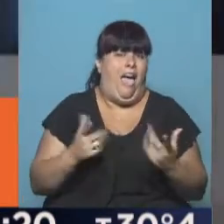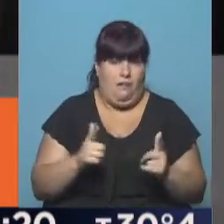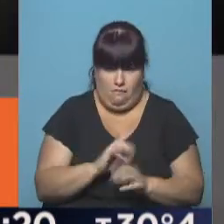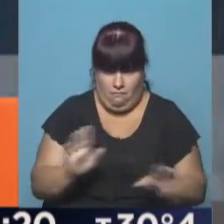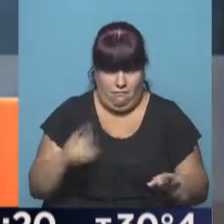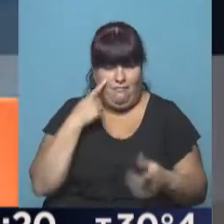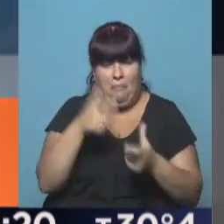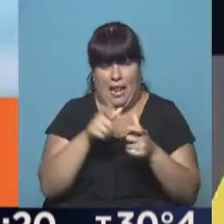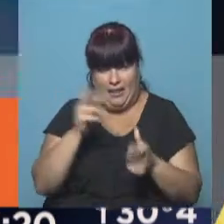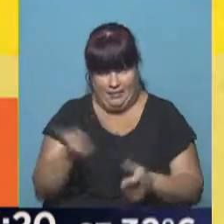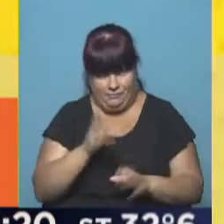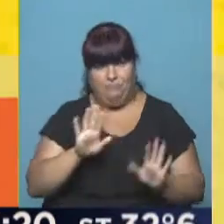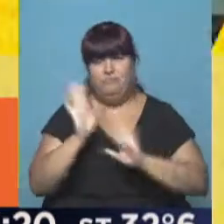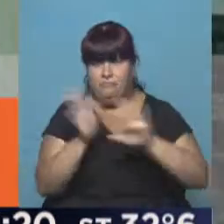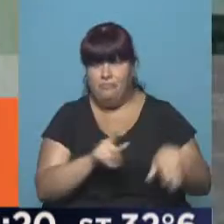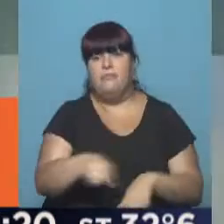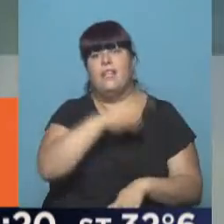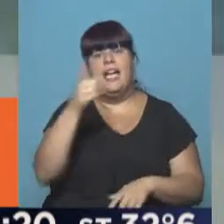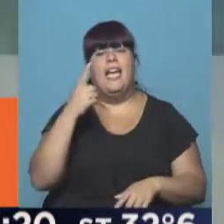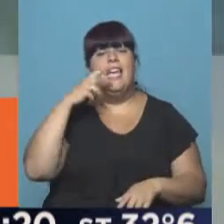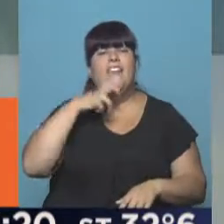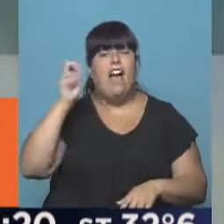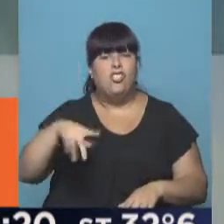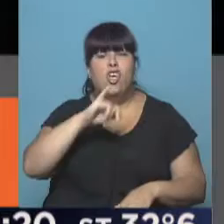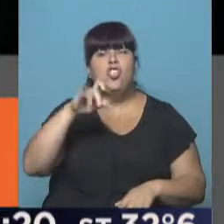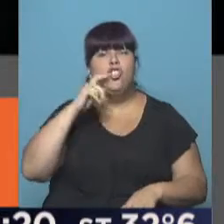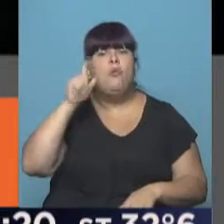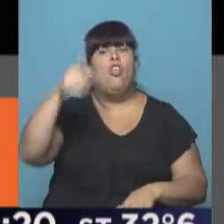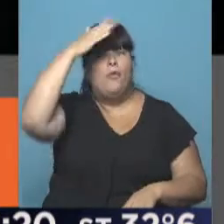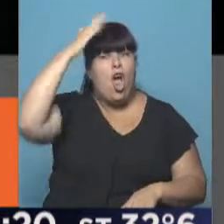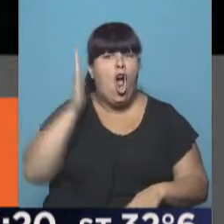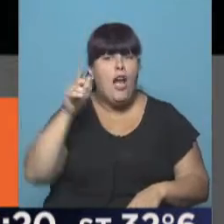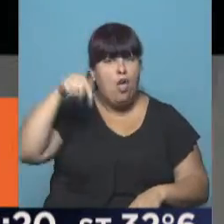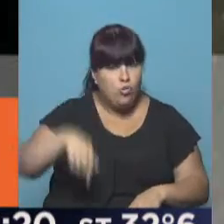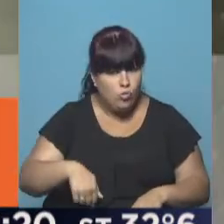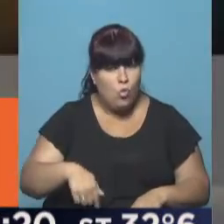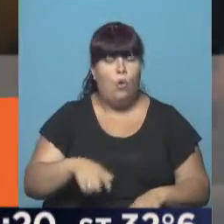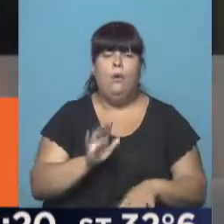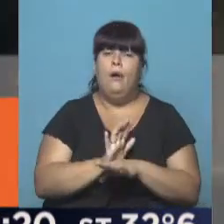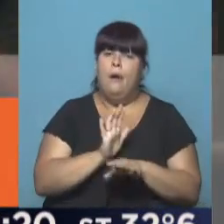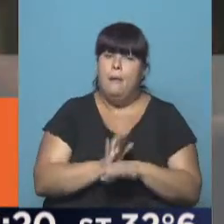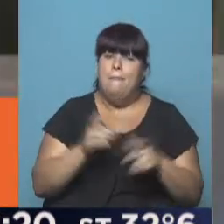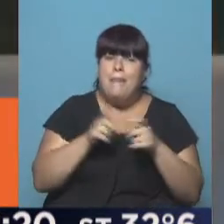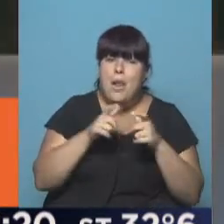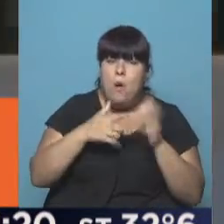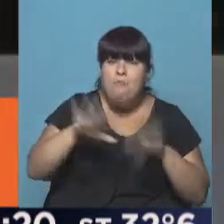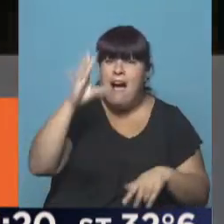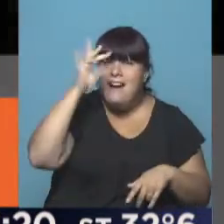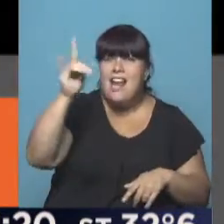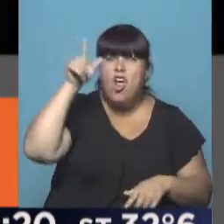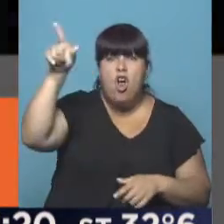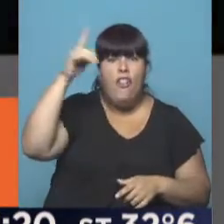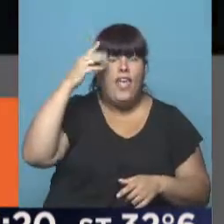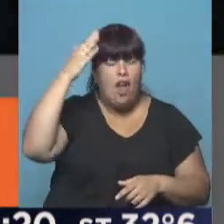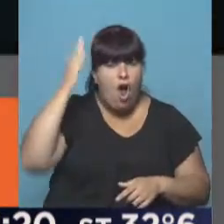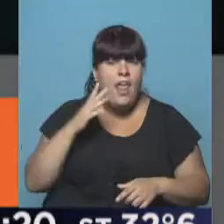encontré en la reencarnación. Nos vamos ahora para Invasión Zombie, que llega de Corea del Sur, habiendo sido la película más vista en la historia de ese país